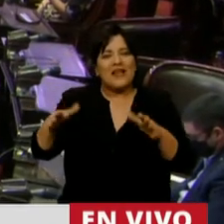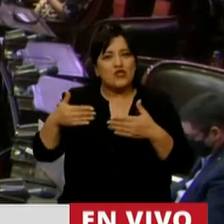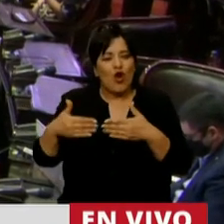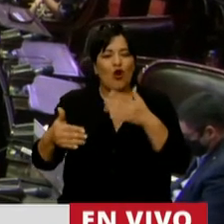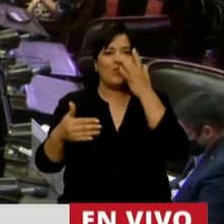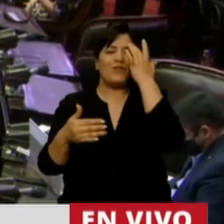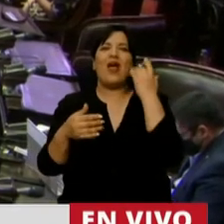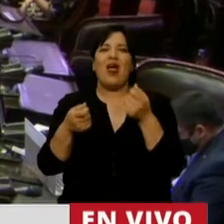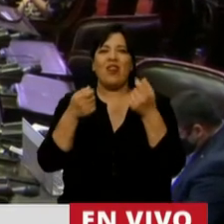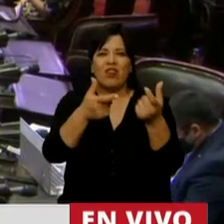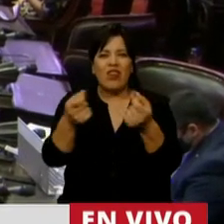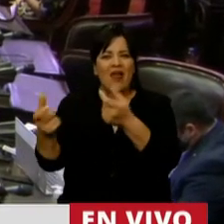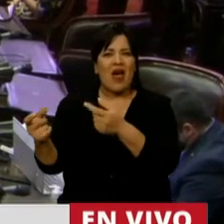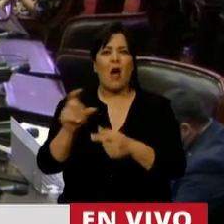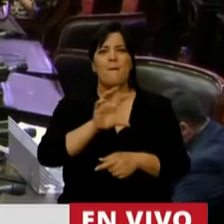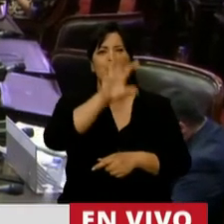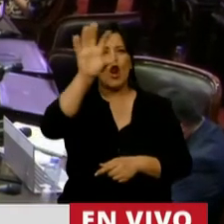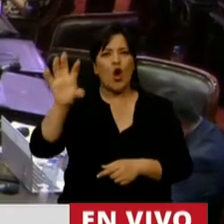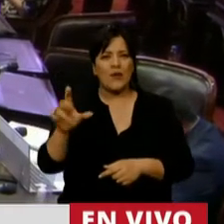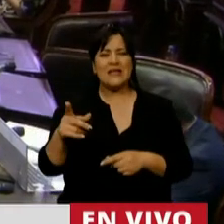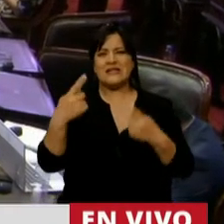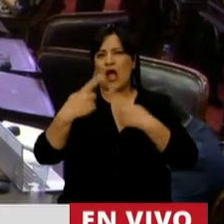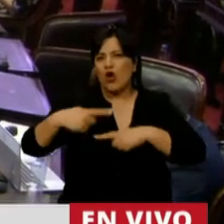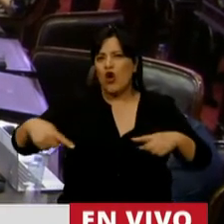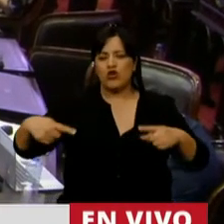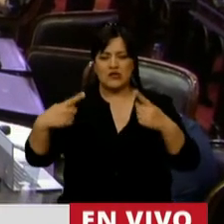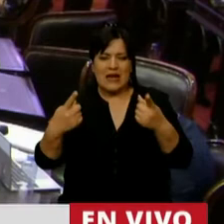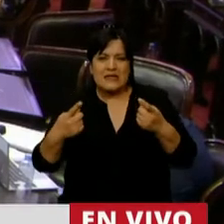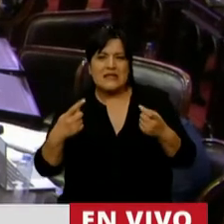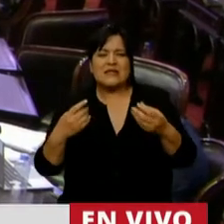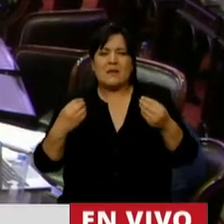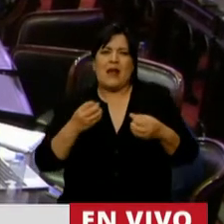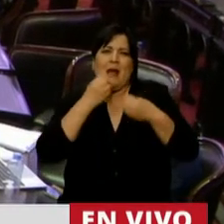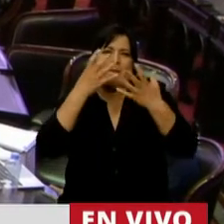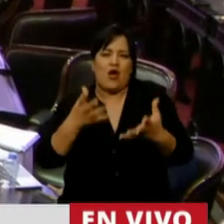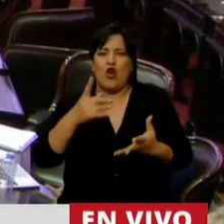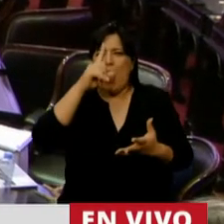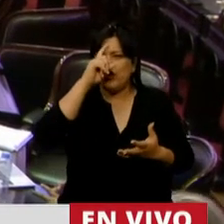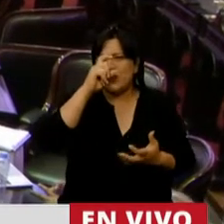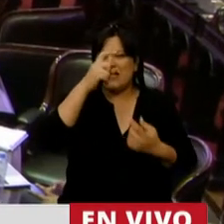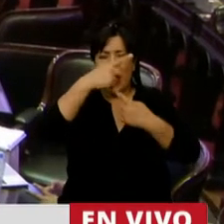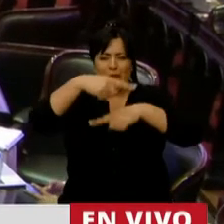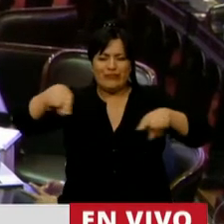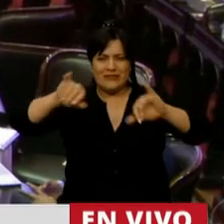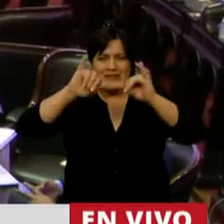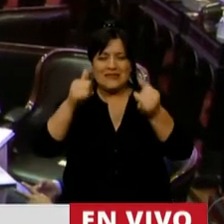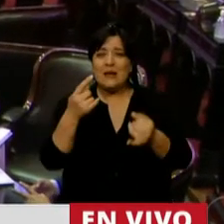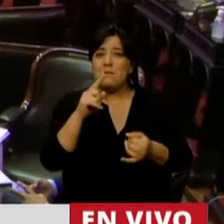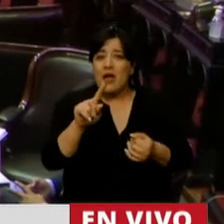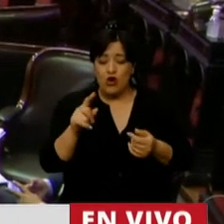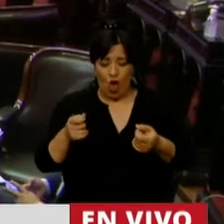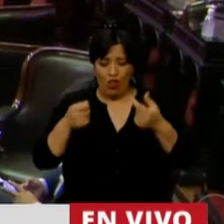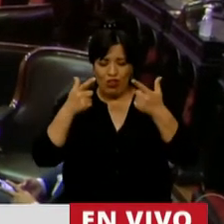proveer en todas las provincias los instrumentos necesarios para mejorar el sistema de salud. Pero cuando decimos proveer